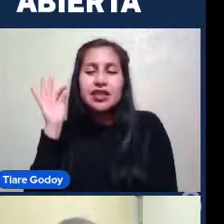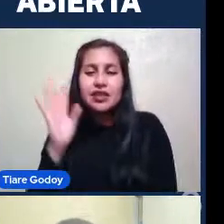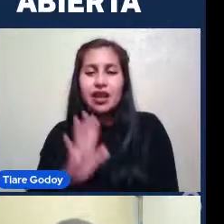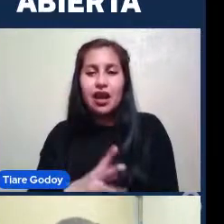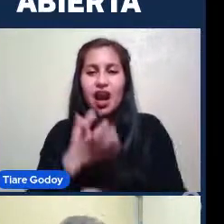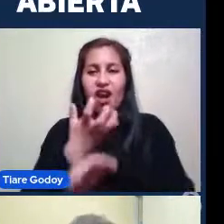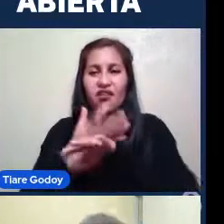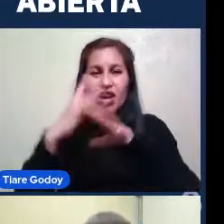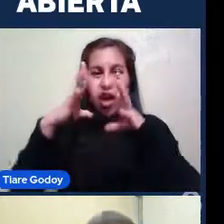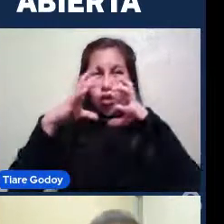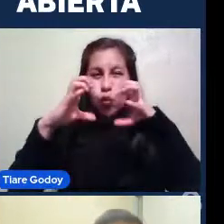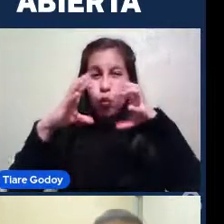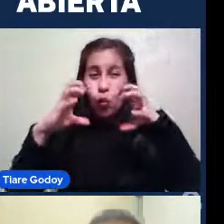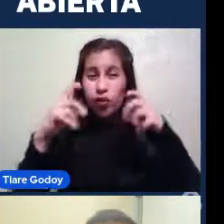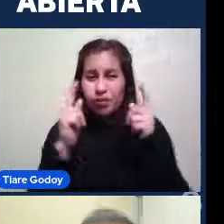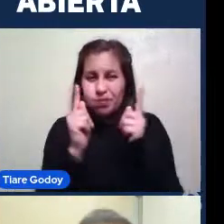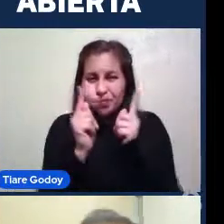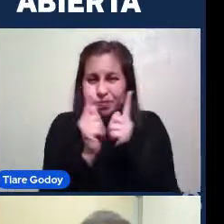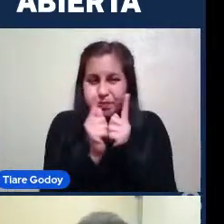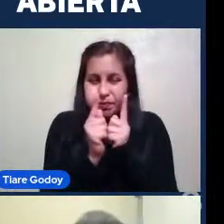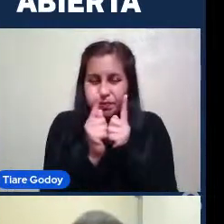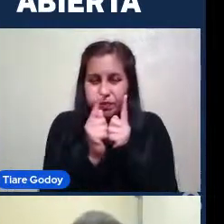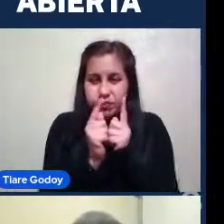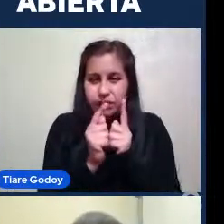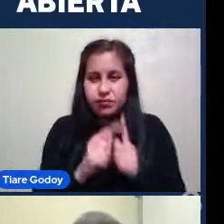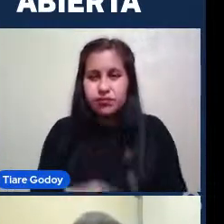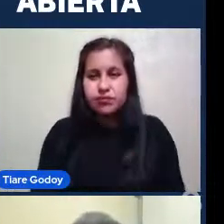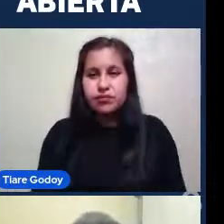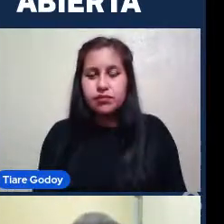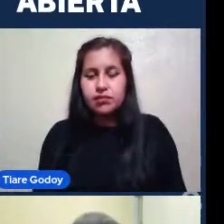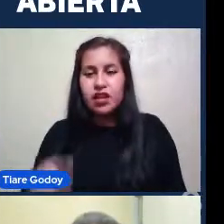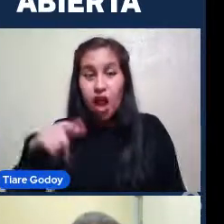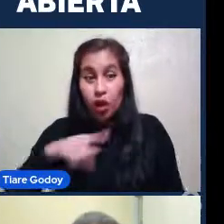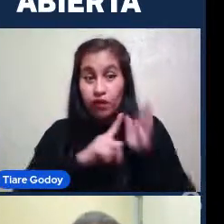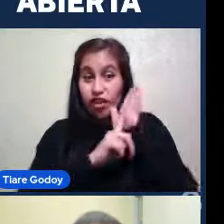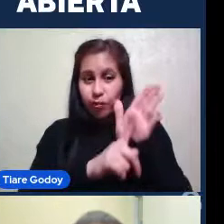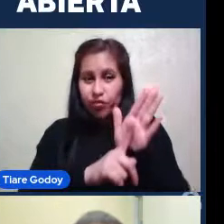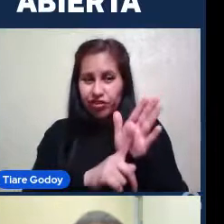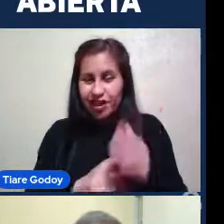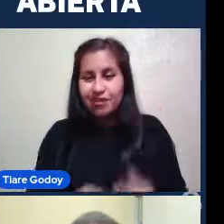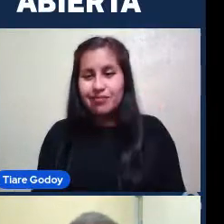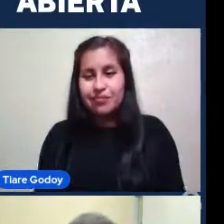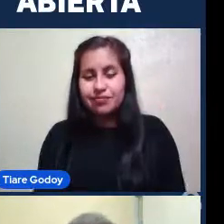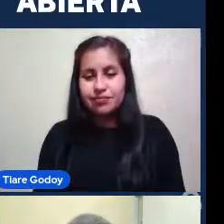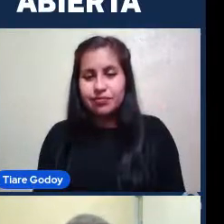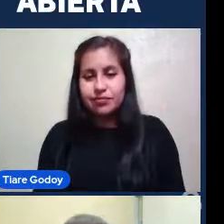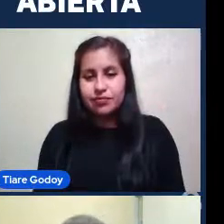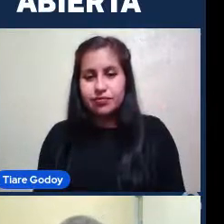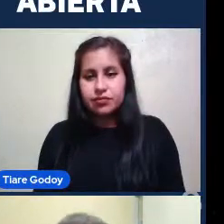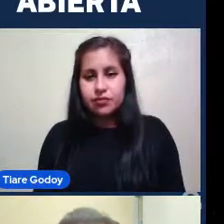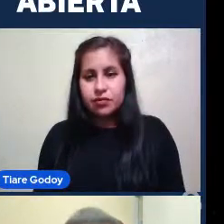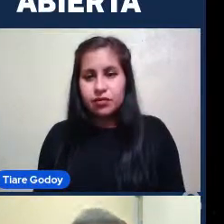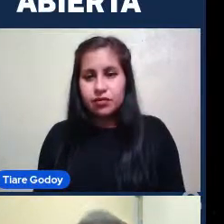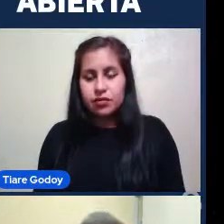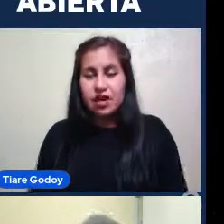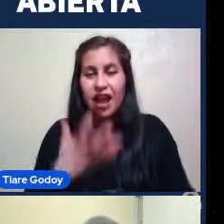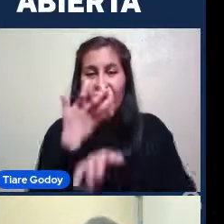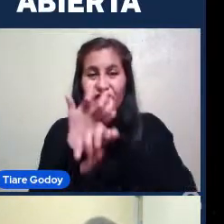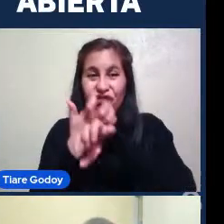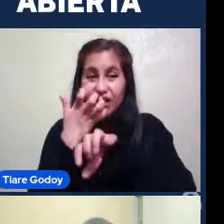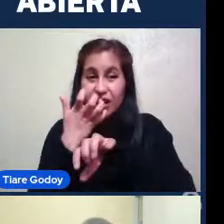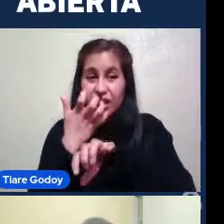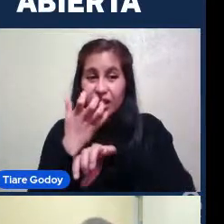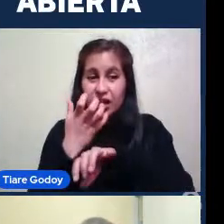Pequeñas Aquí No tengo el mouse Como para indicarles Donde están Lamentablemente Pero Hay también